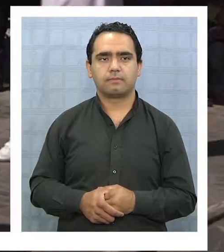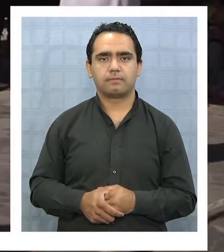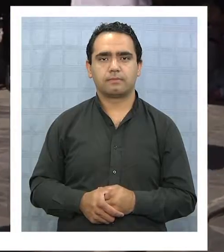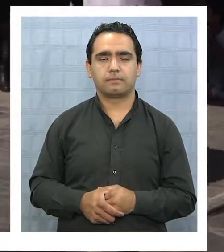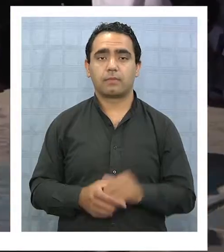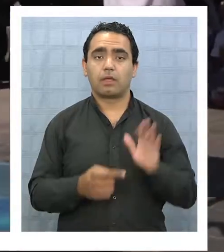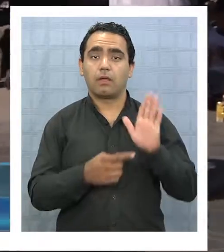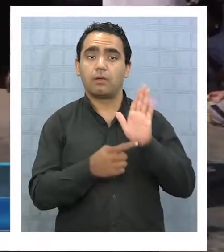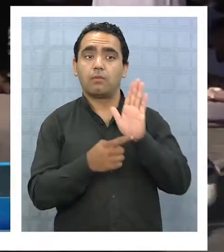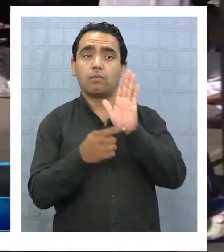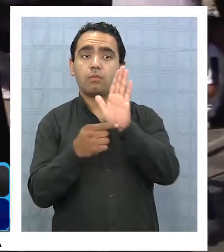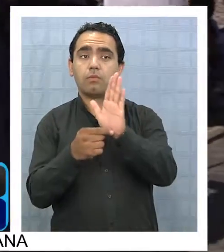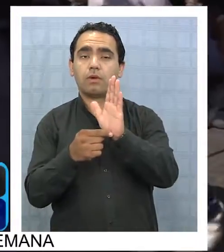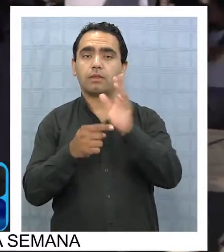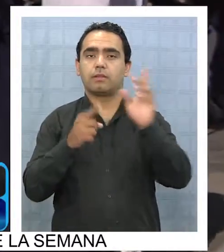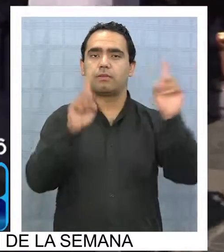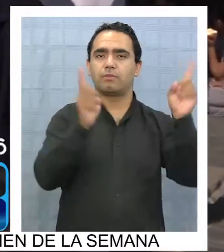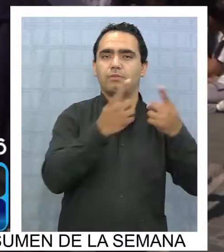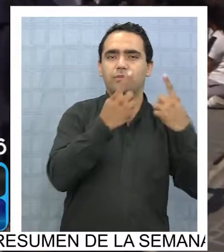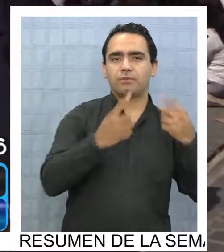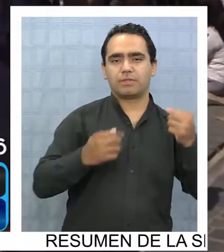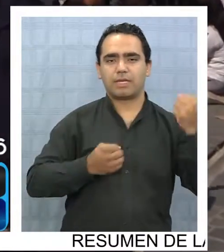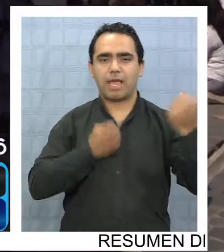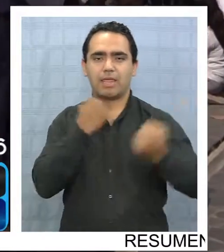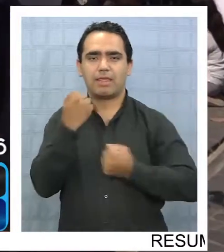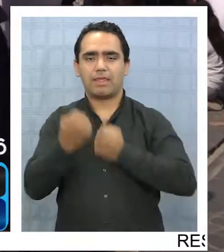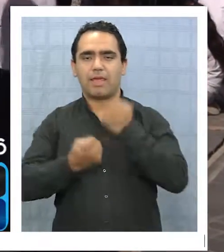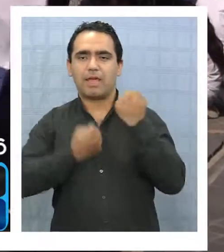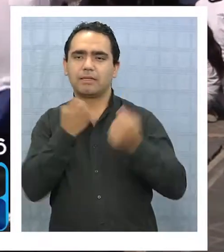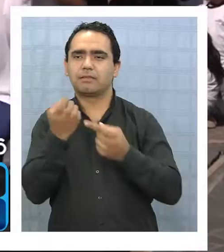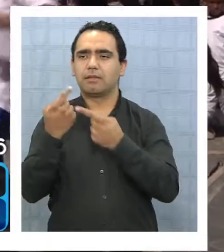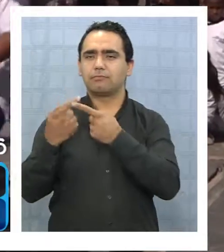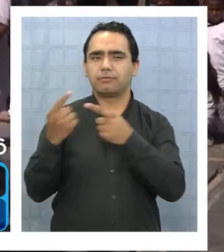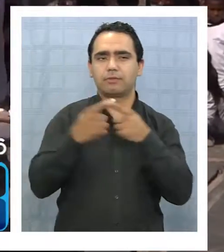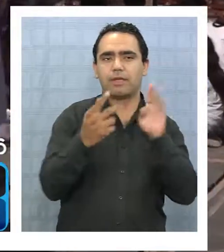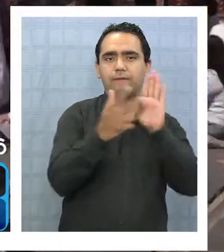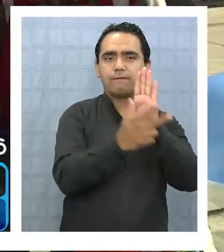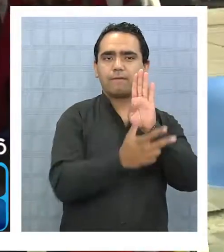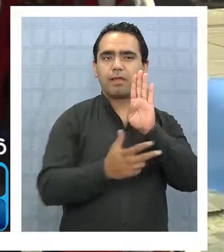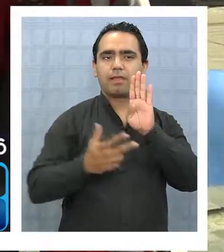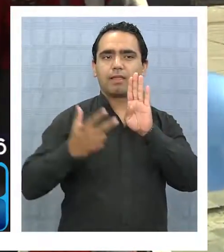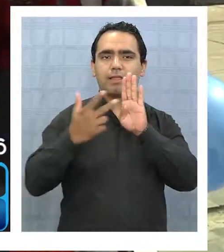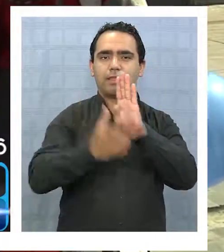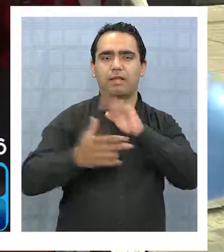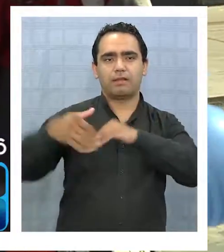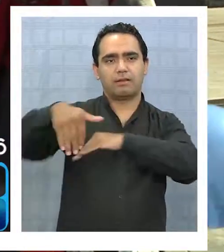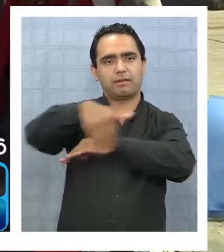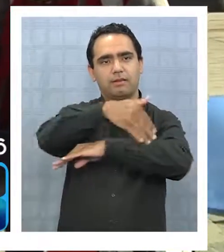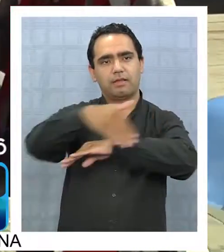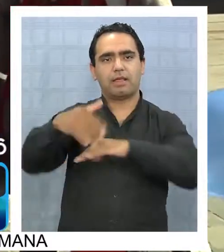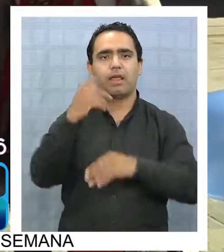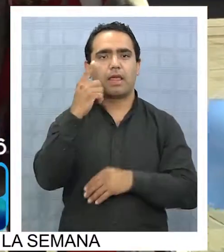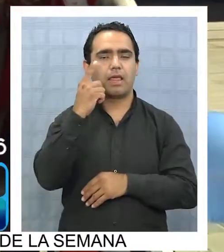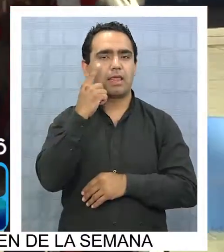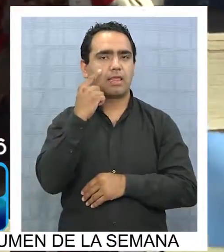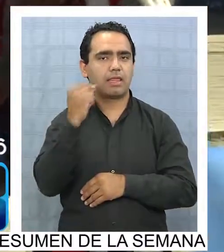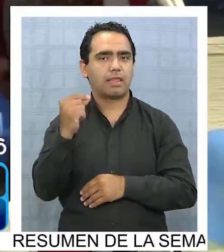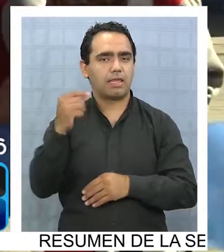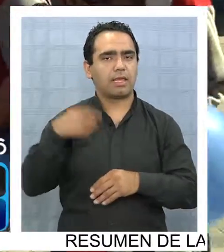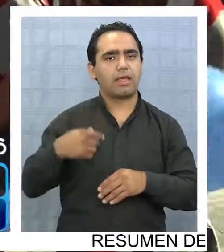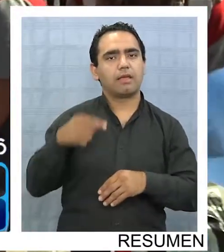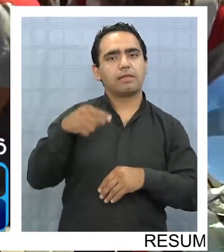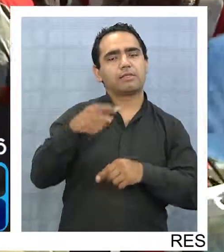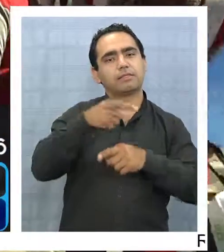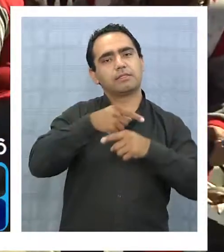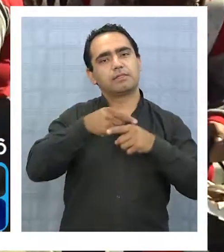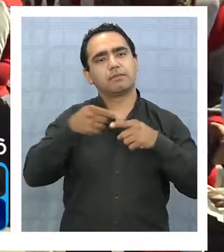Una muestra que congregó música, danza y múltiples artes plásticas se desarrolló en calle Baquedano en el marco de la Semana Nacional de la Educación Artística. En la